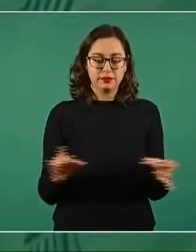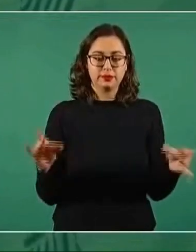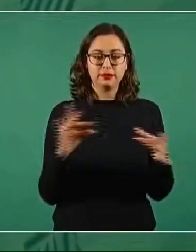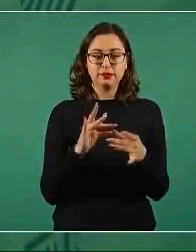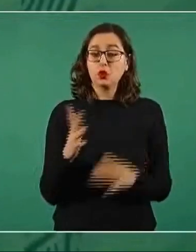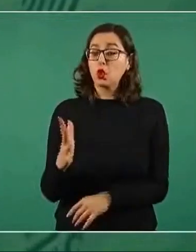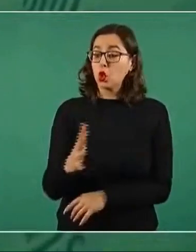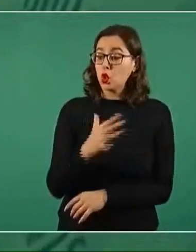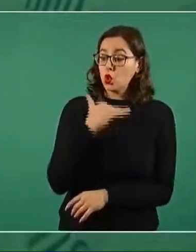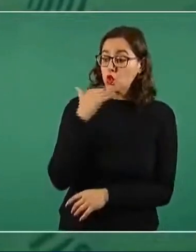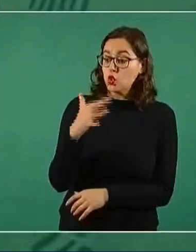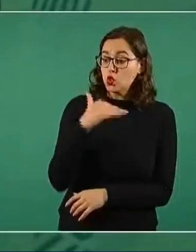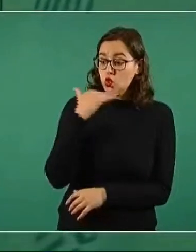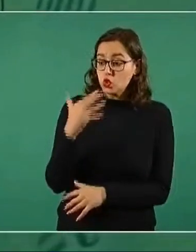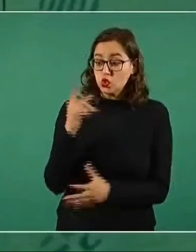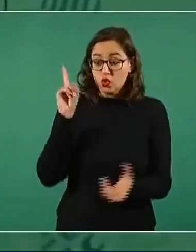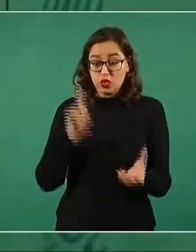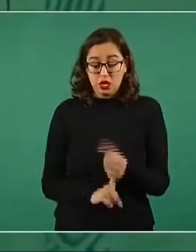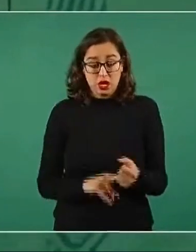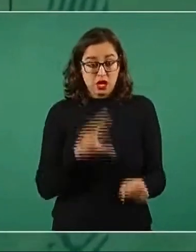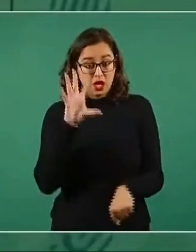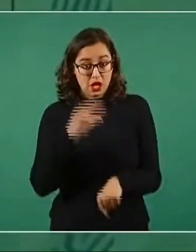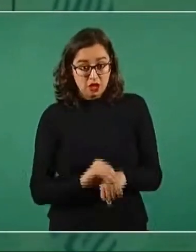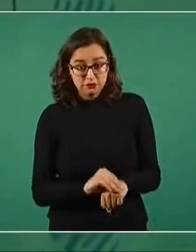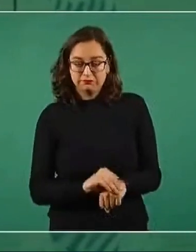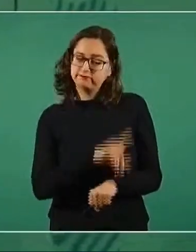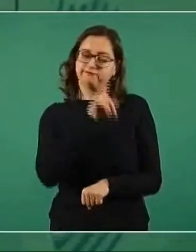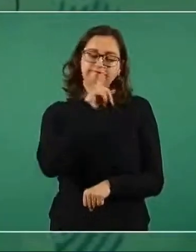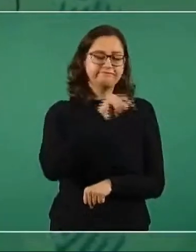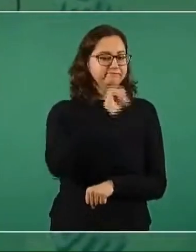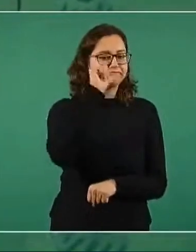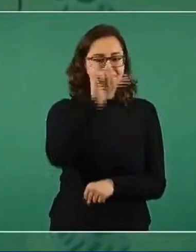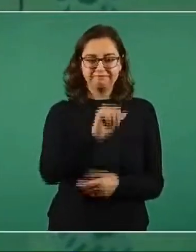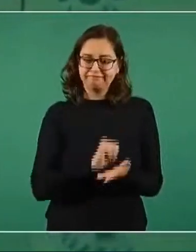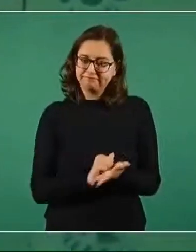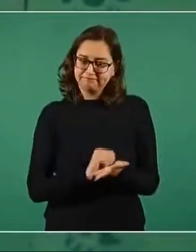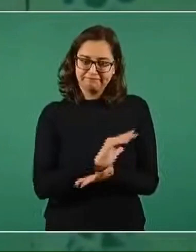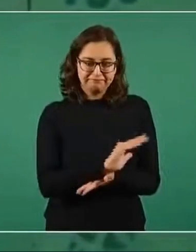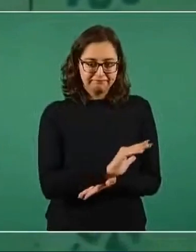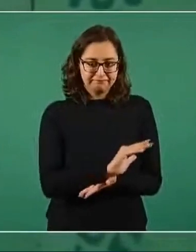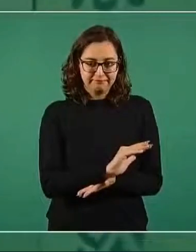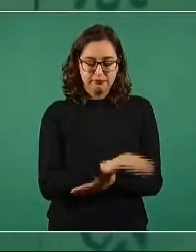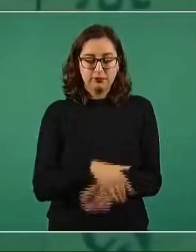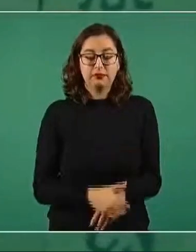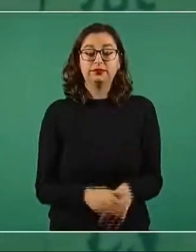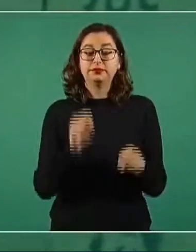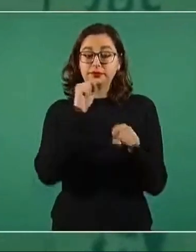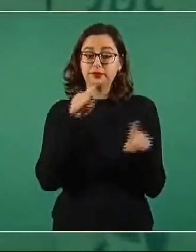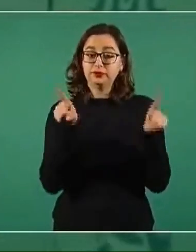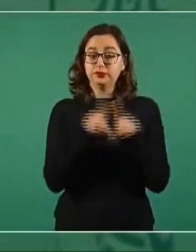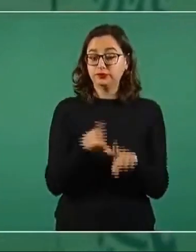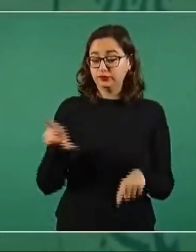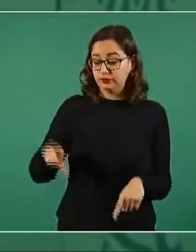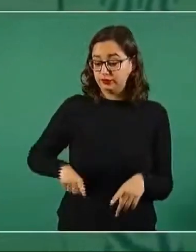la corrupción y los lujos